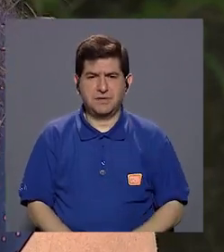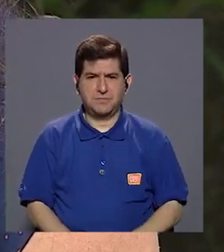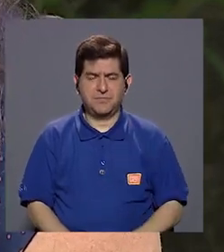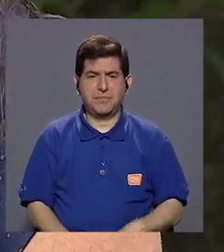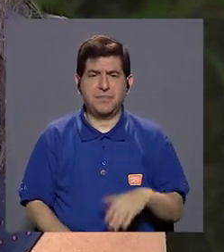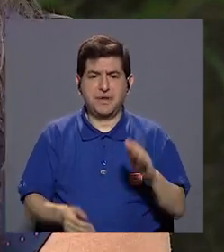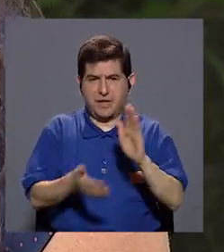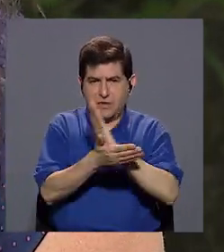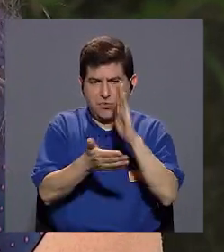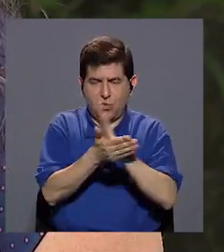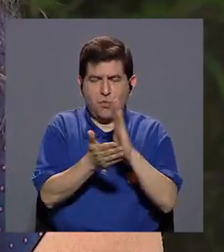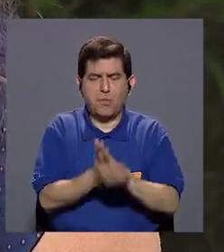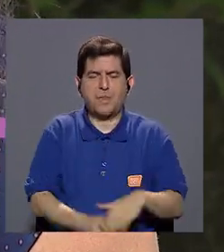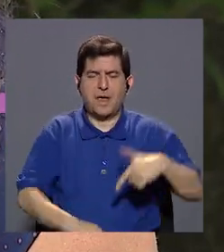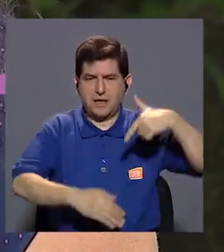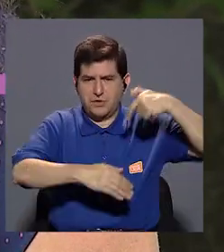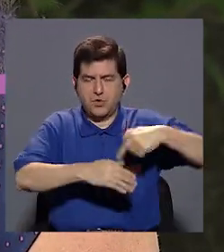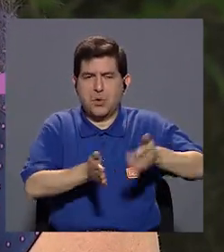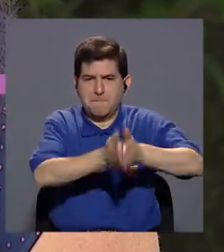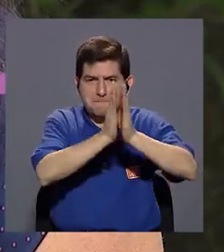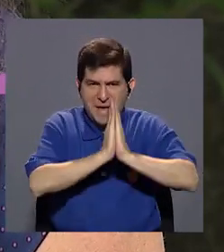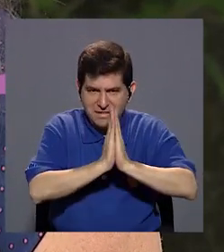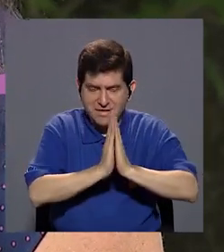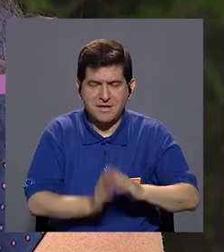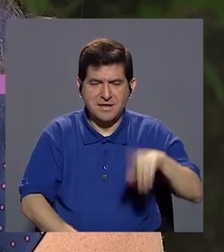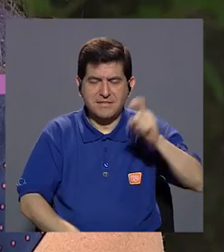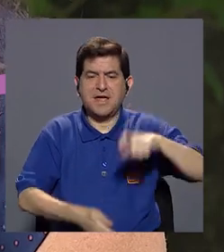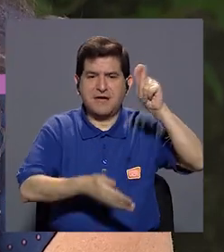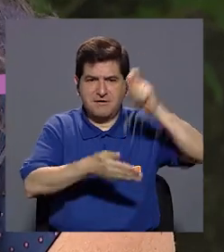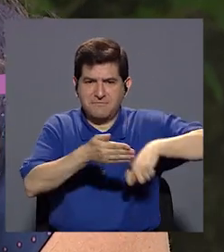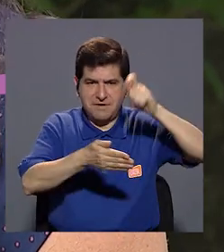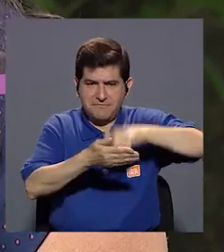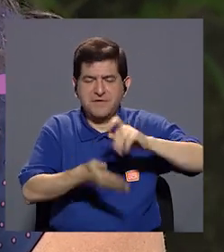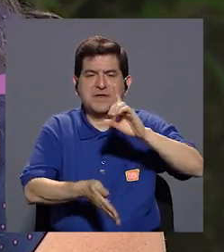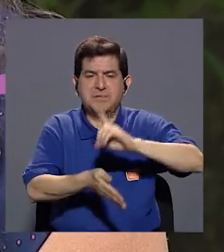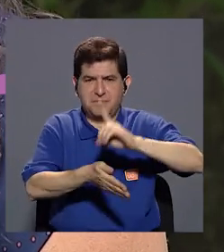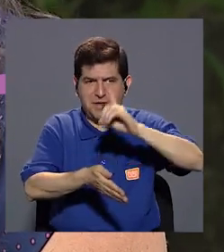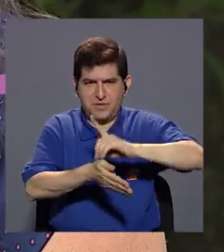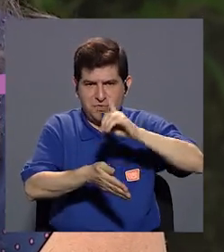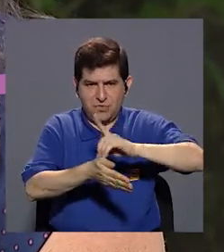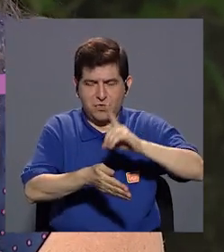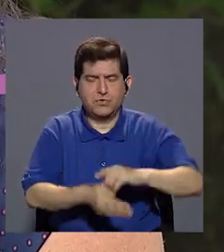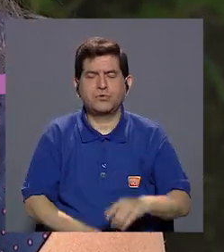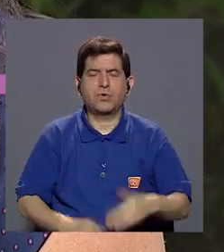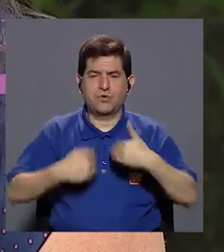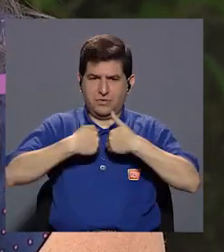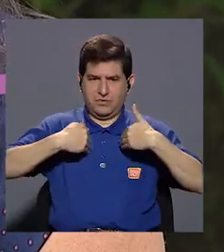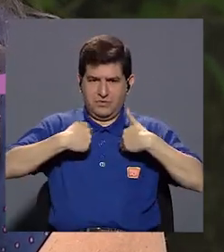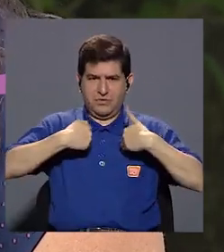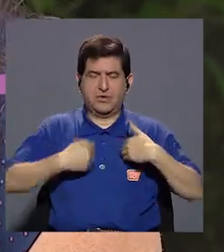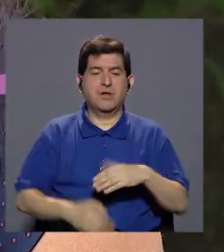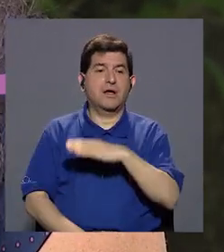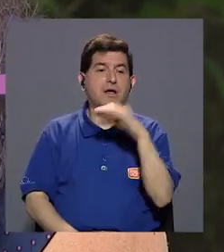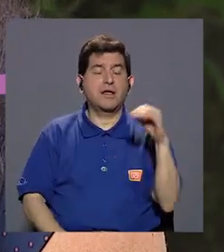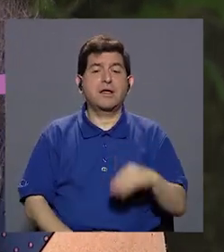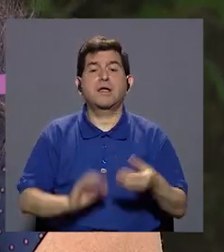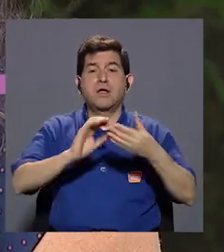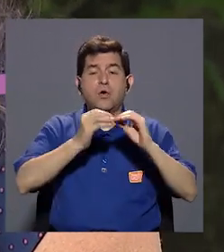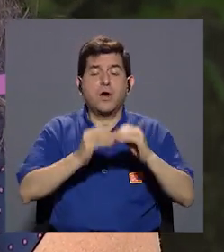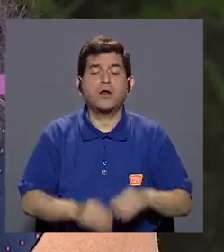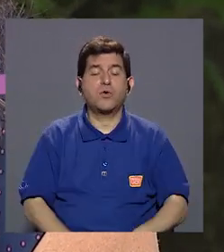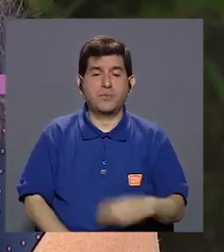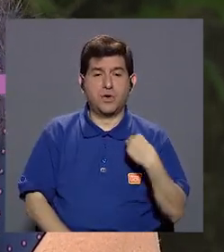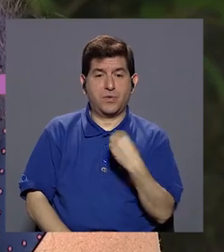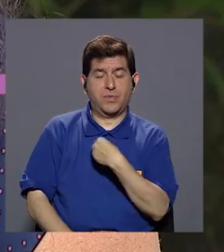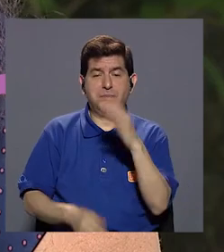una tarjeta de vacunación, la tarjeta debería estar firmada por un médico veterinario e incluso con el